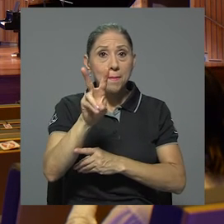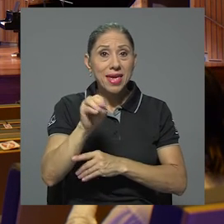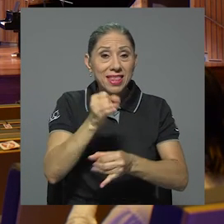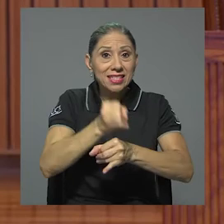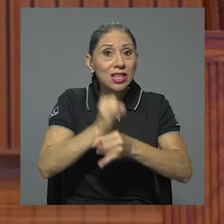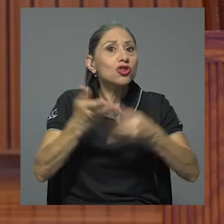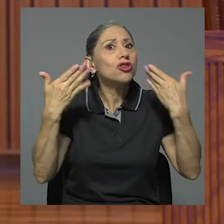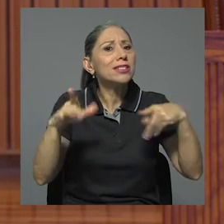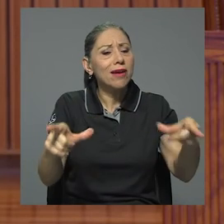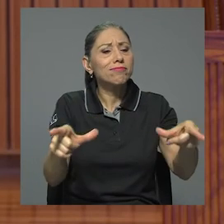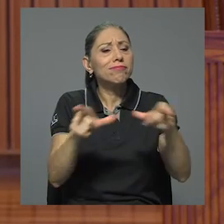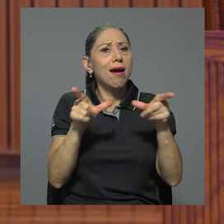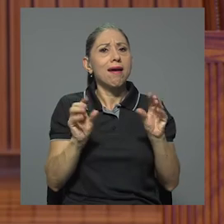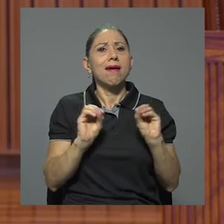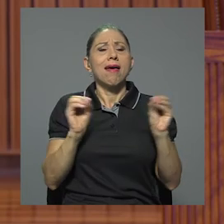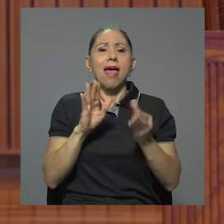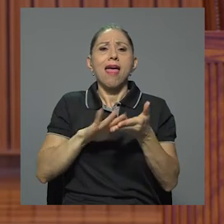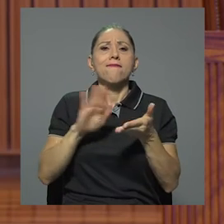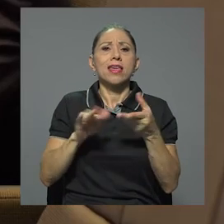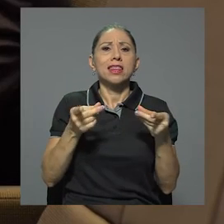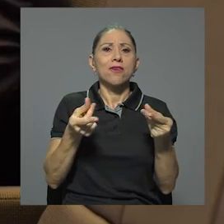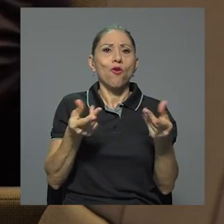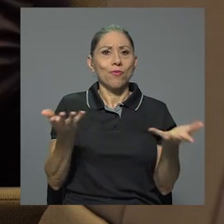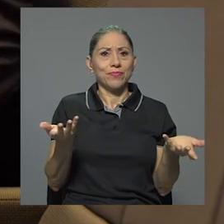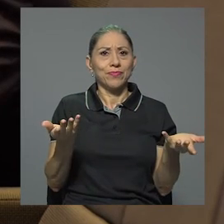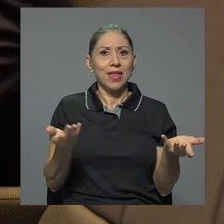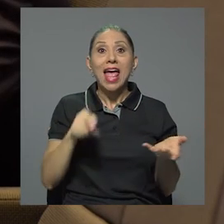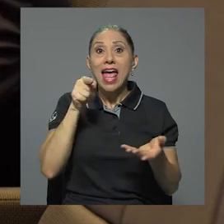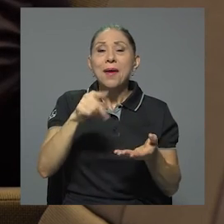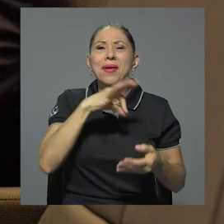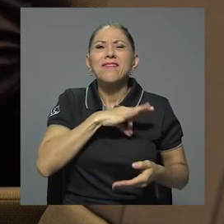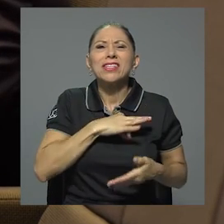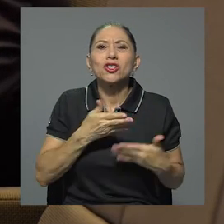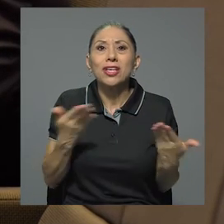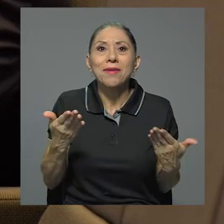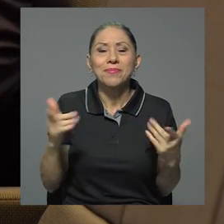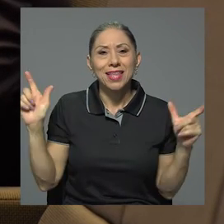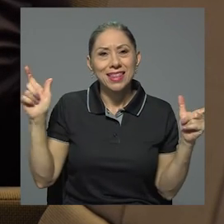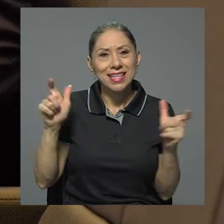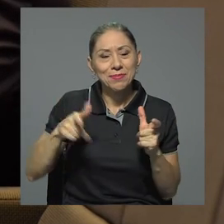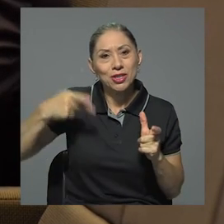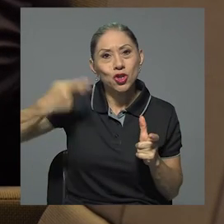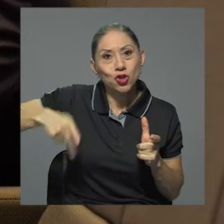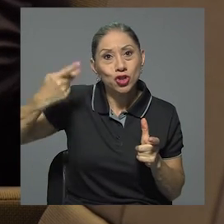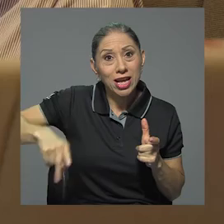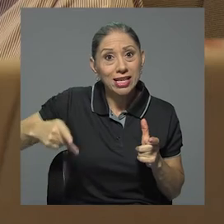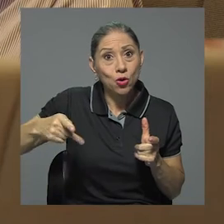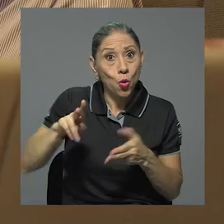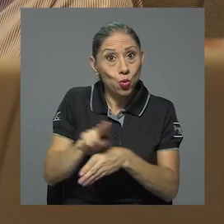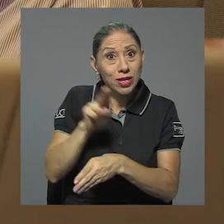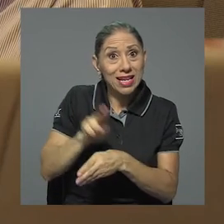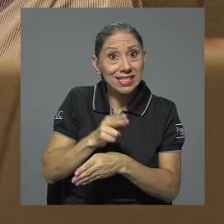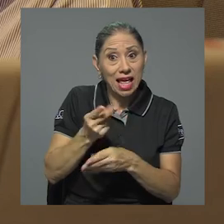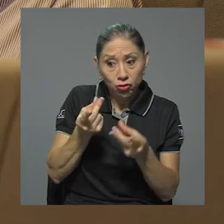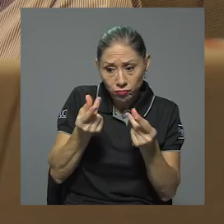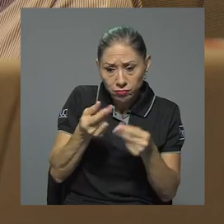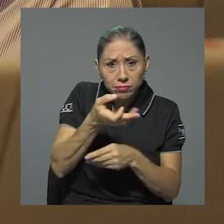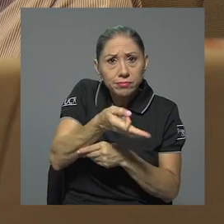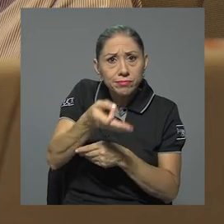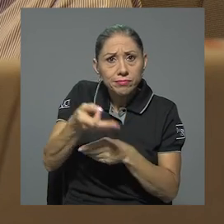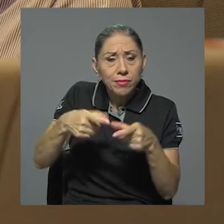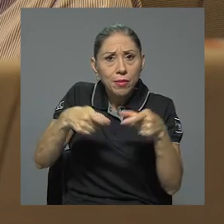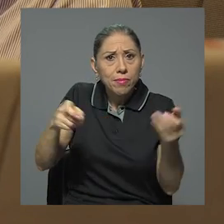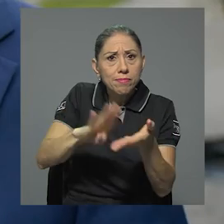efectivo. Dentro de los beneficios que esto ofrece, están la disminución de riesgos en la administración del dinero físico y la reducción de costos